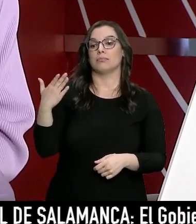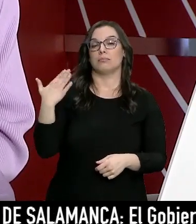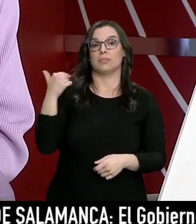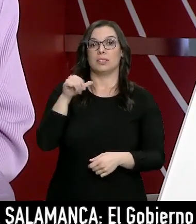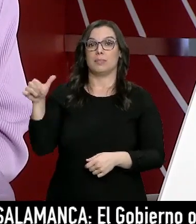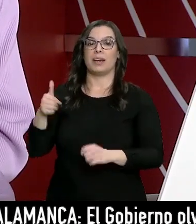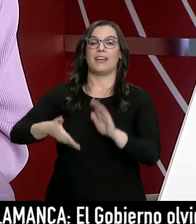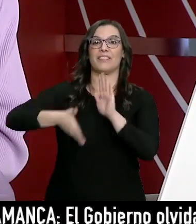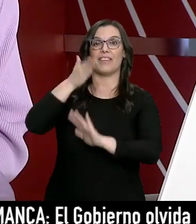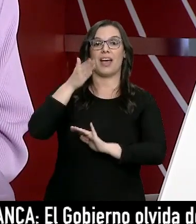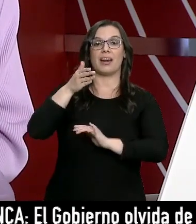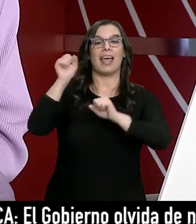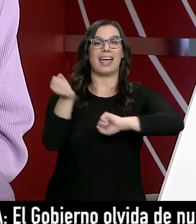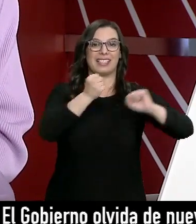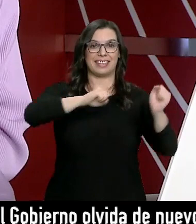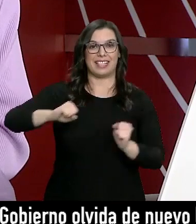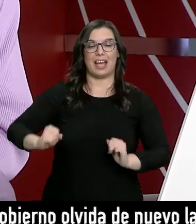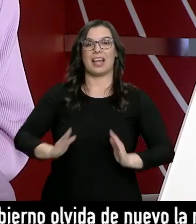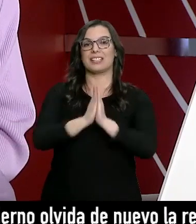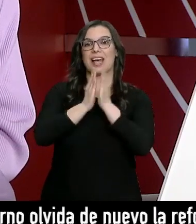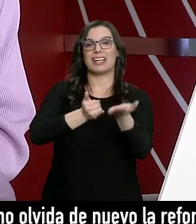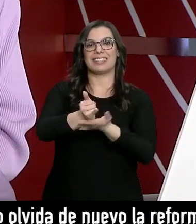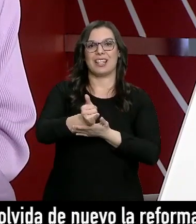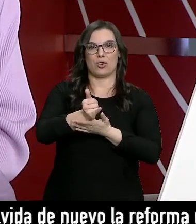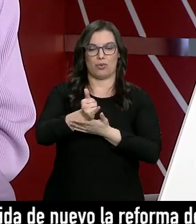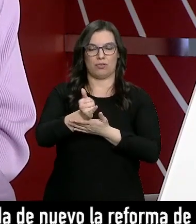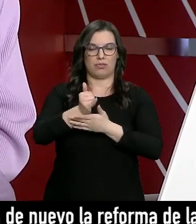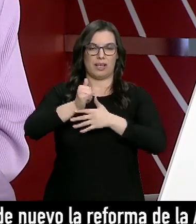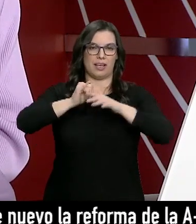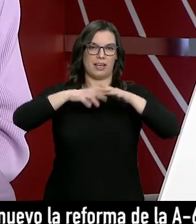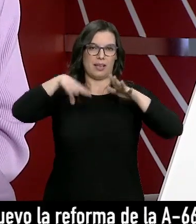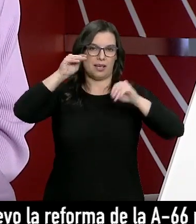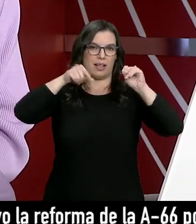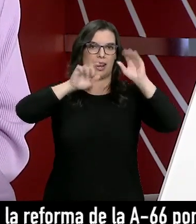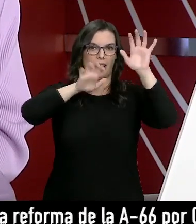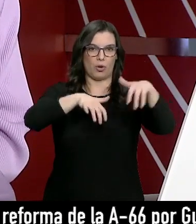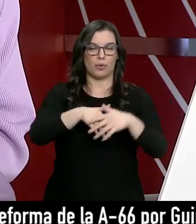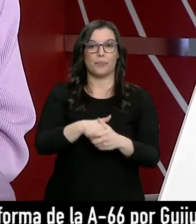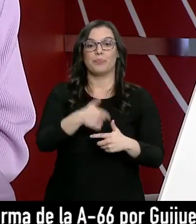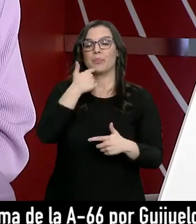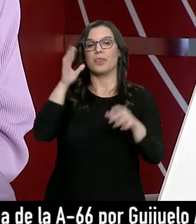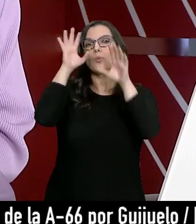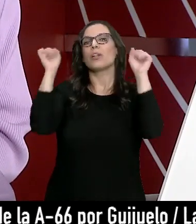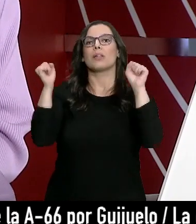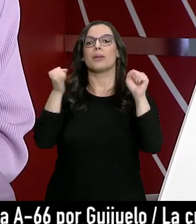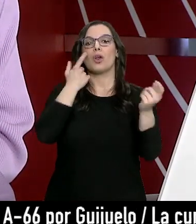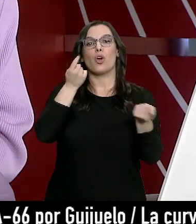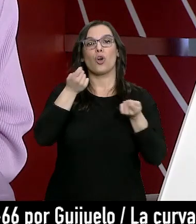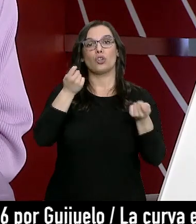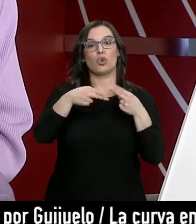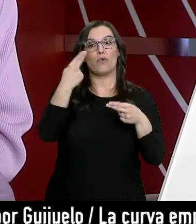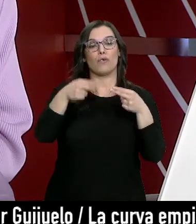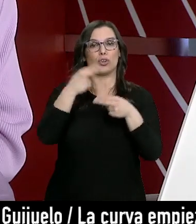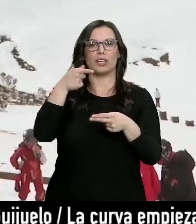ido a esquiar a la estación de San Isidro, en León. La delegación del gobierno dice que los controles policiales en las fronteras son suficientes.